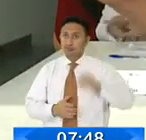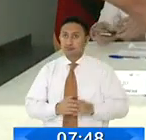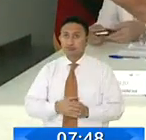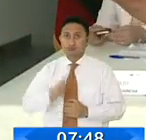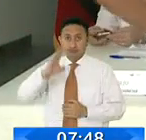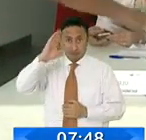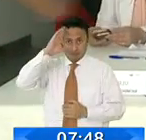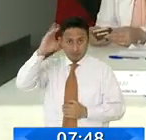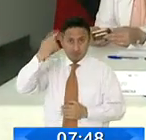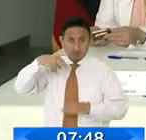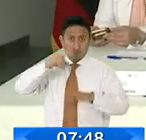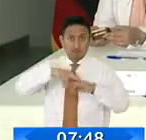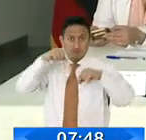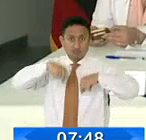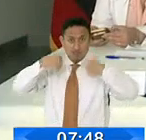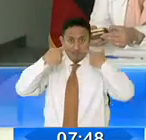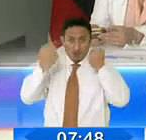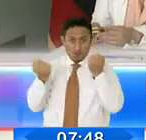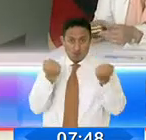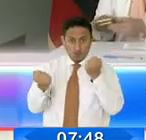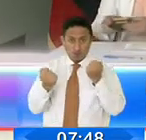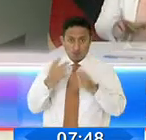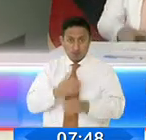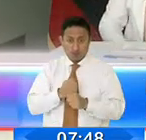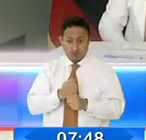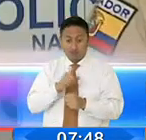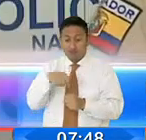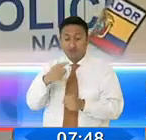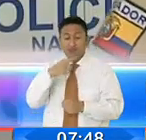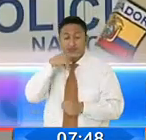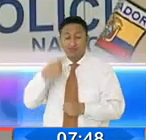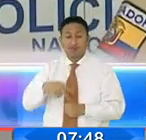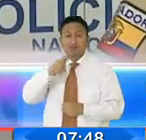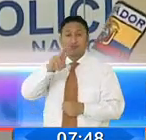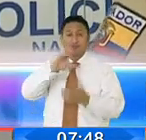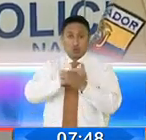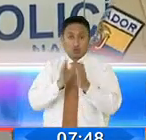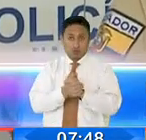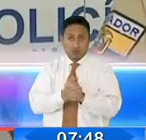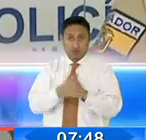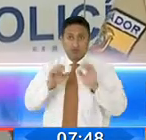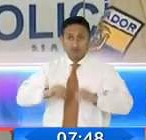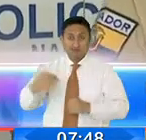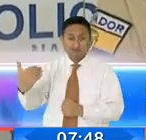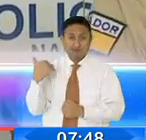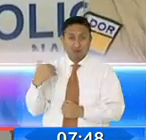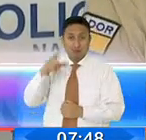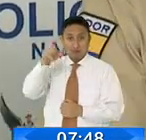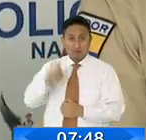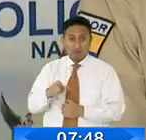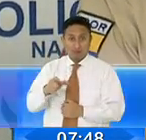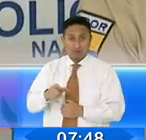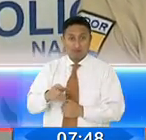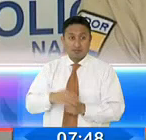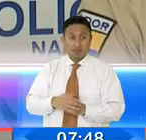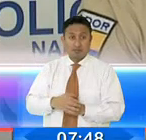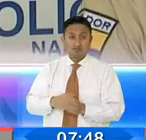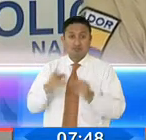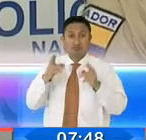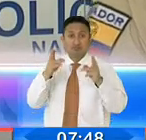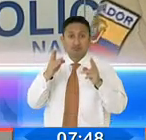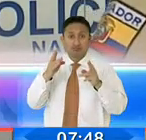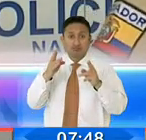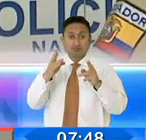operativos de seguridad para el feriado del 2 de noviembre. Contaremos con un personal de talento humano del